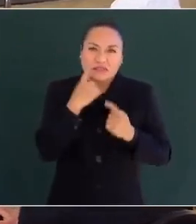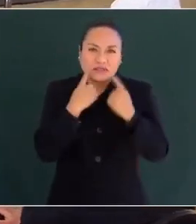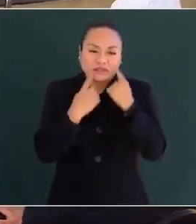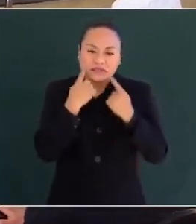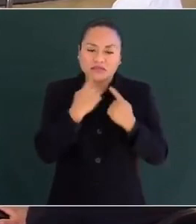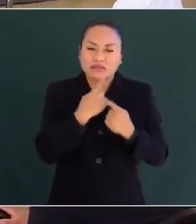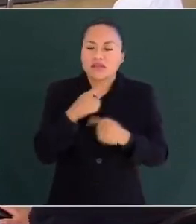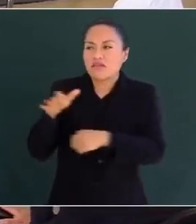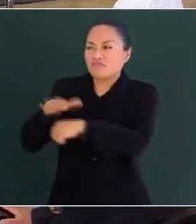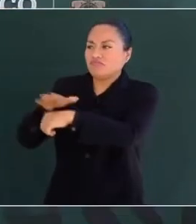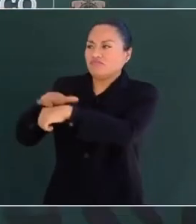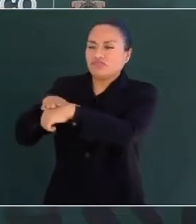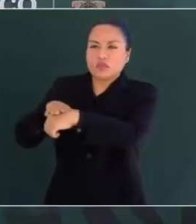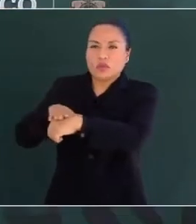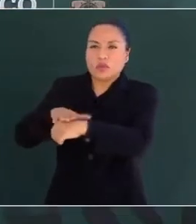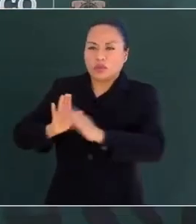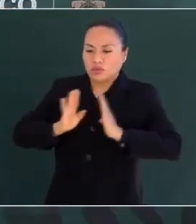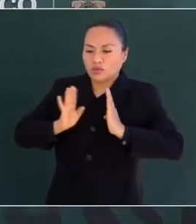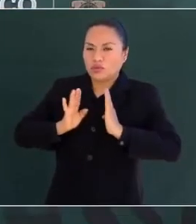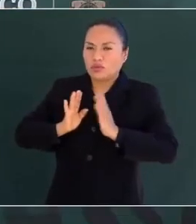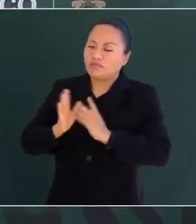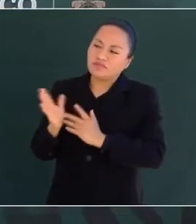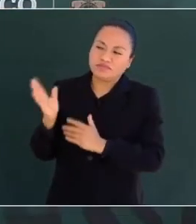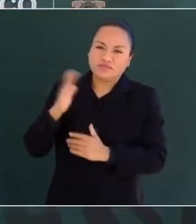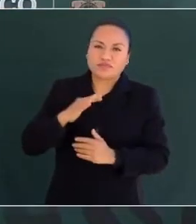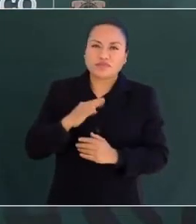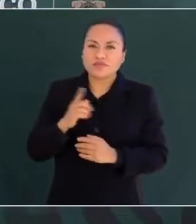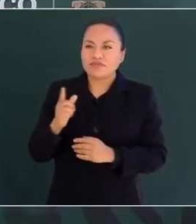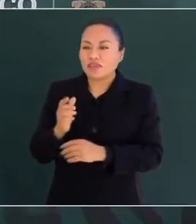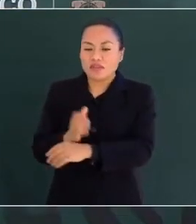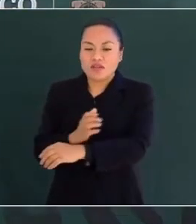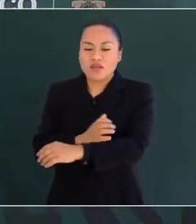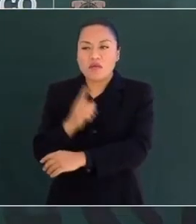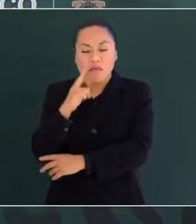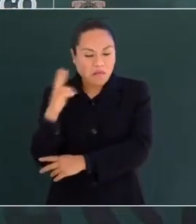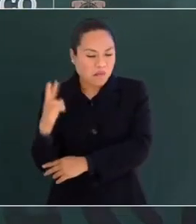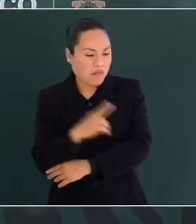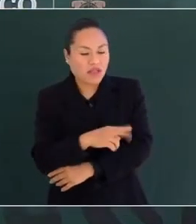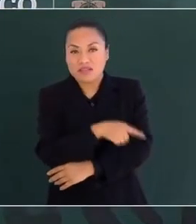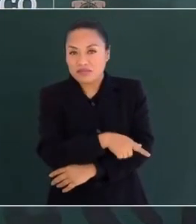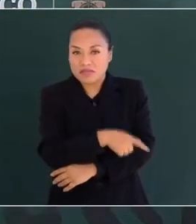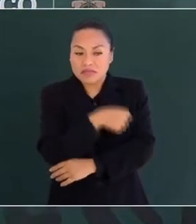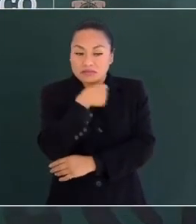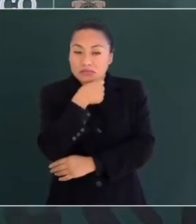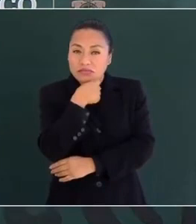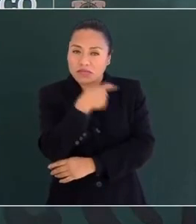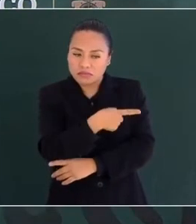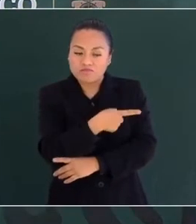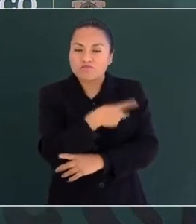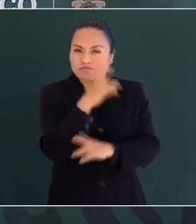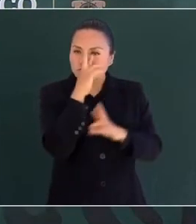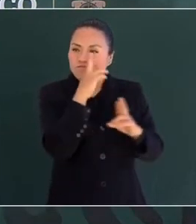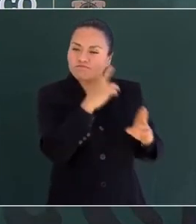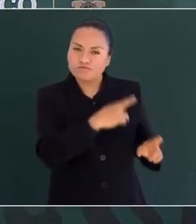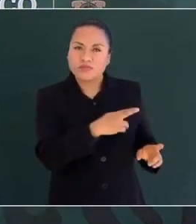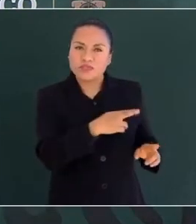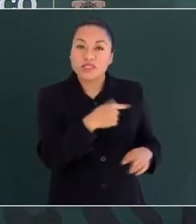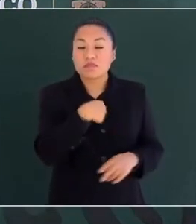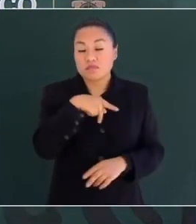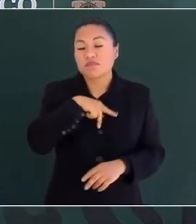soldados les dijo, compañeros, ¿veis a este anciano respetable? Es mi padre,